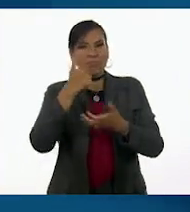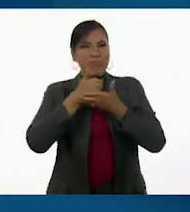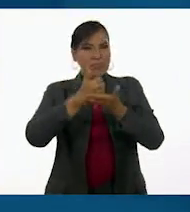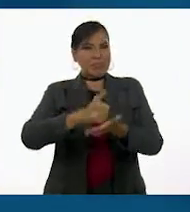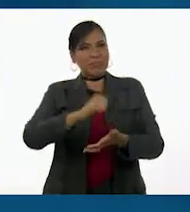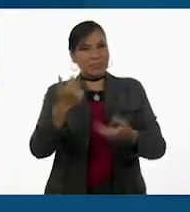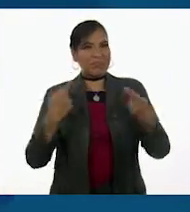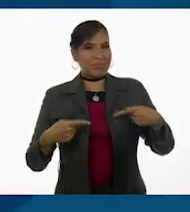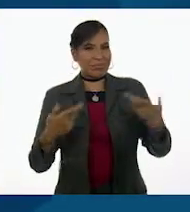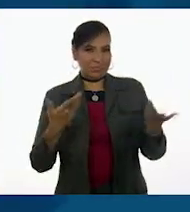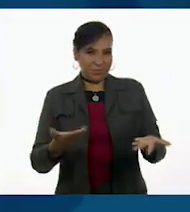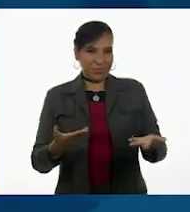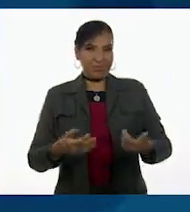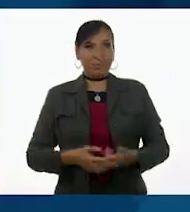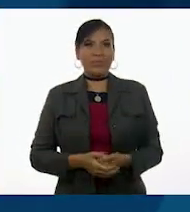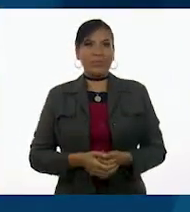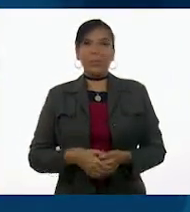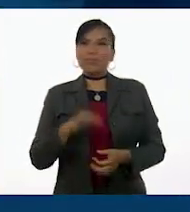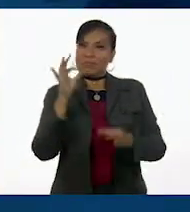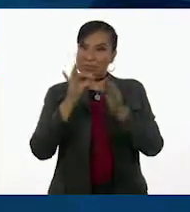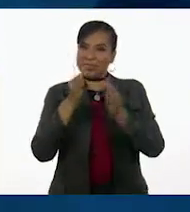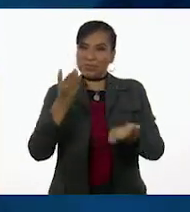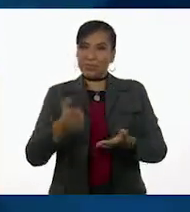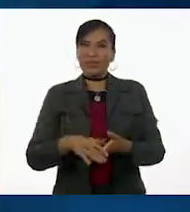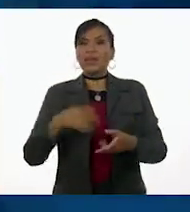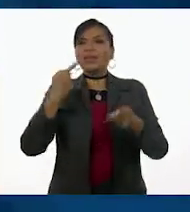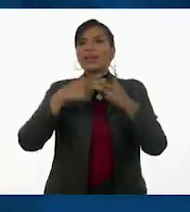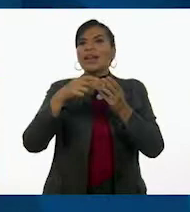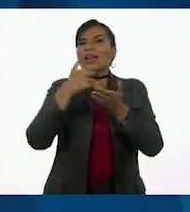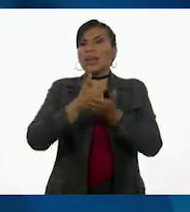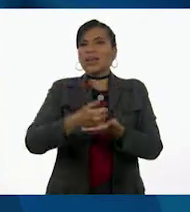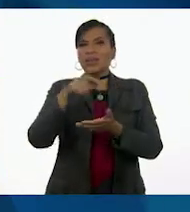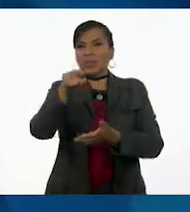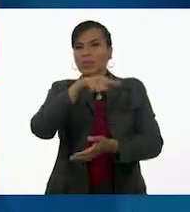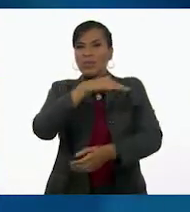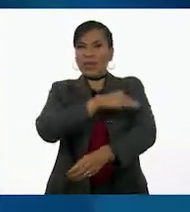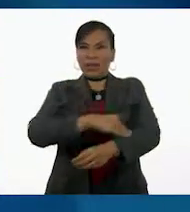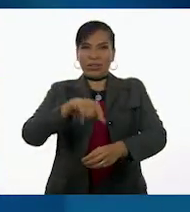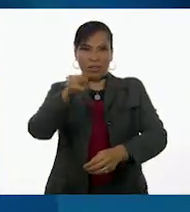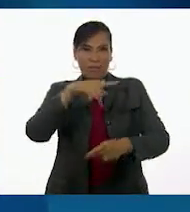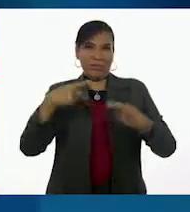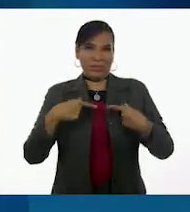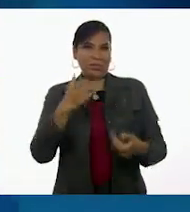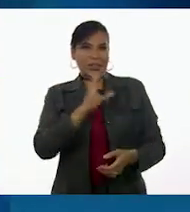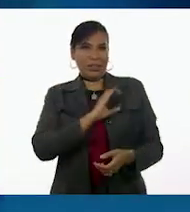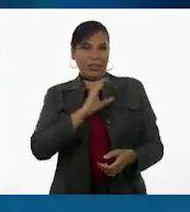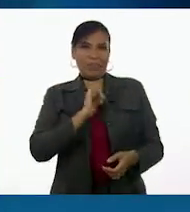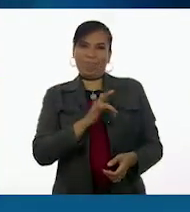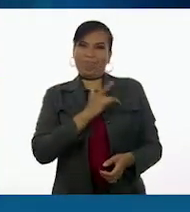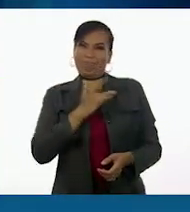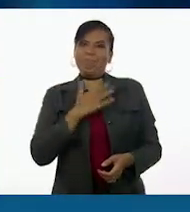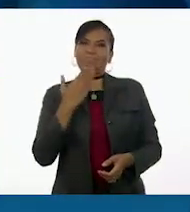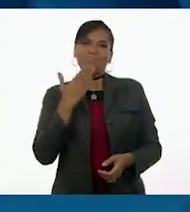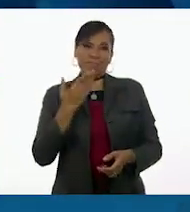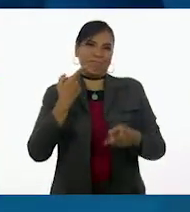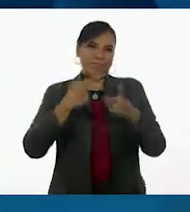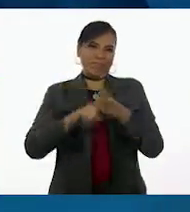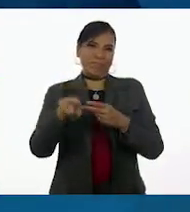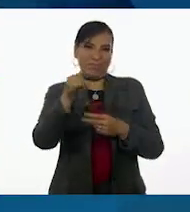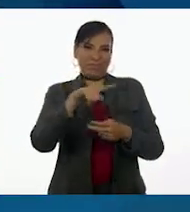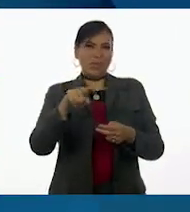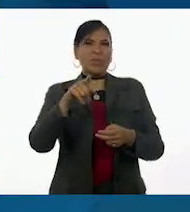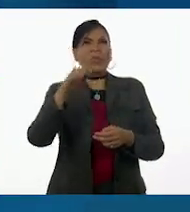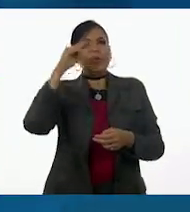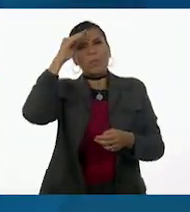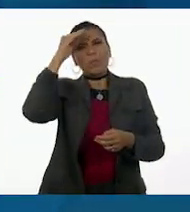ayudar a los demás. ¡Mmm, perfecto! Empezar por ayudar a tu familia y a los que quieres me parece que es un buen comienzo. ¿Tú